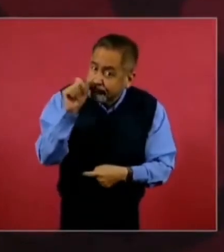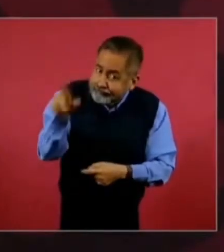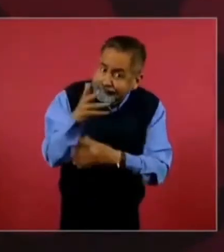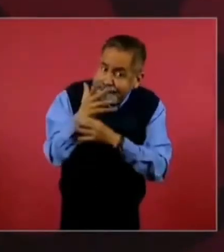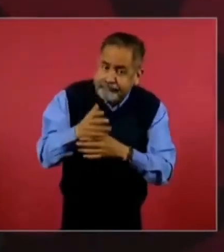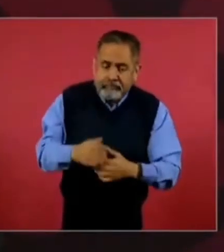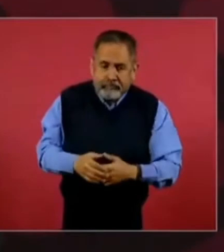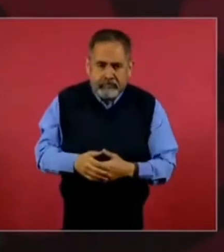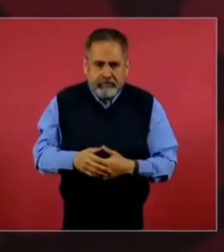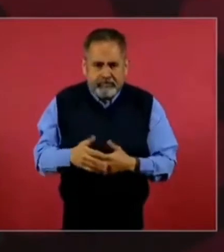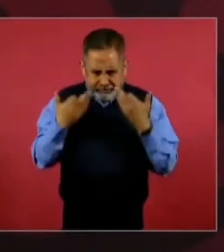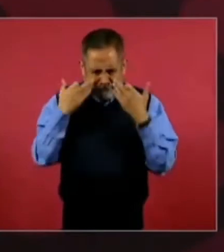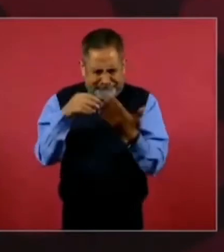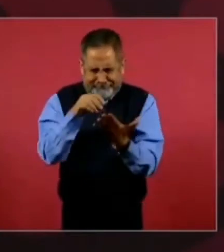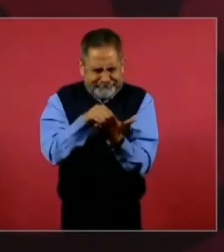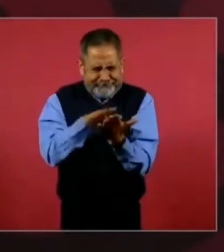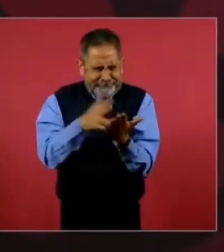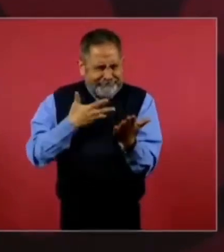Y ahí está el texto.